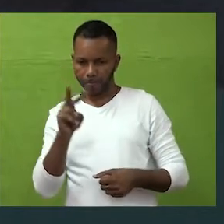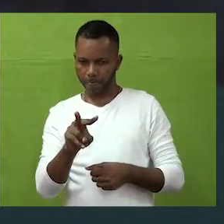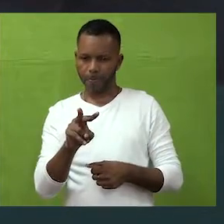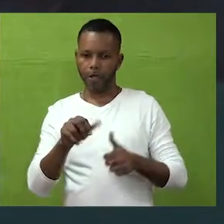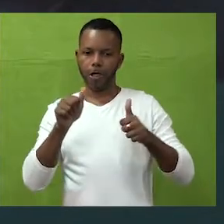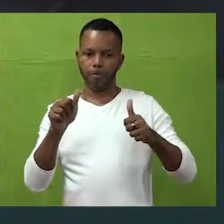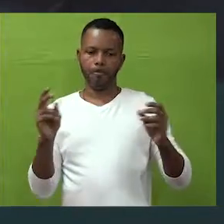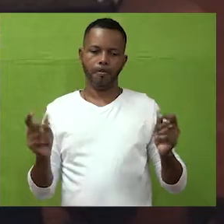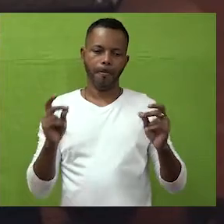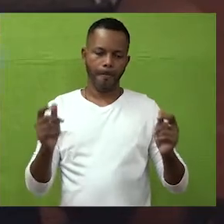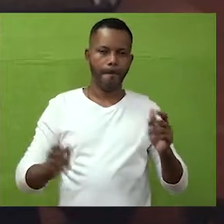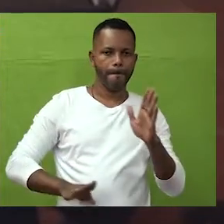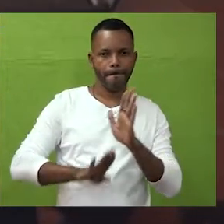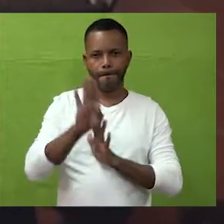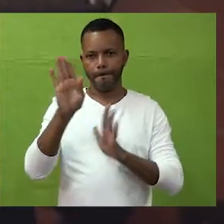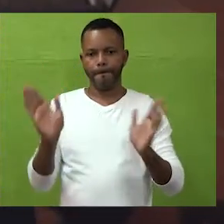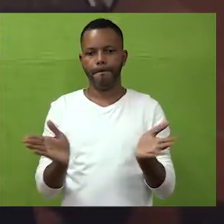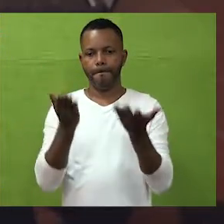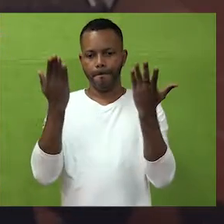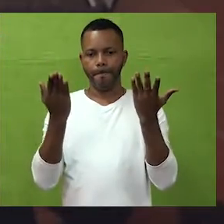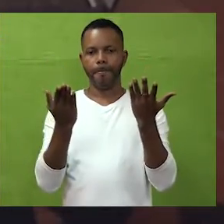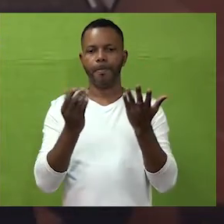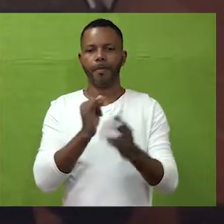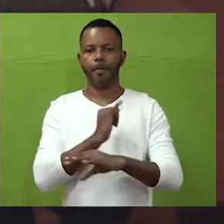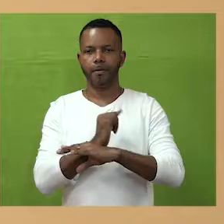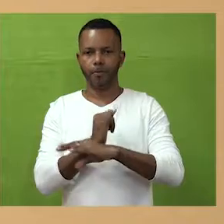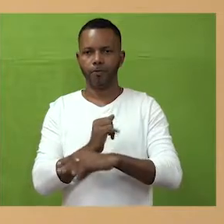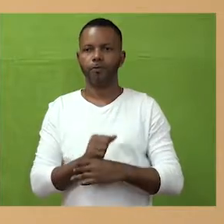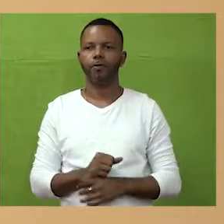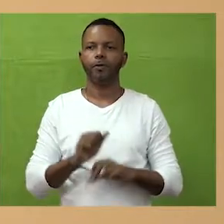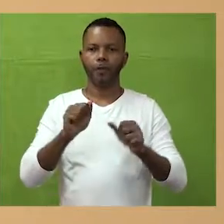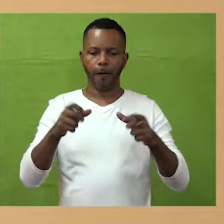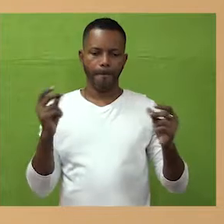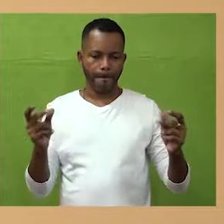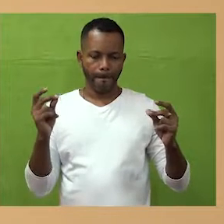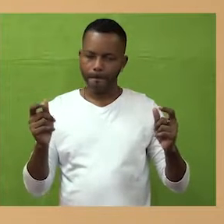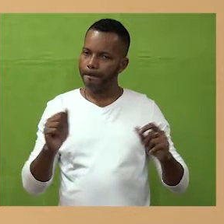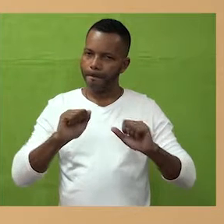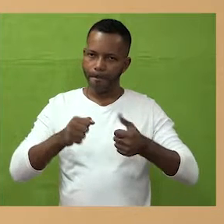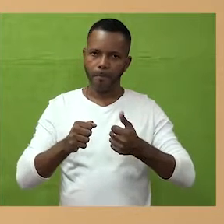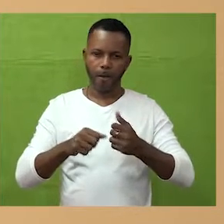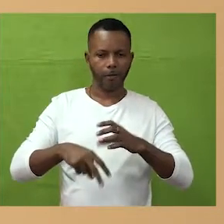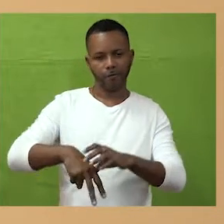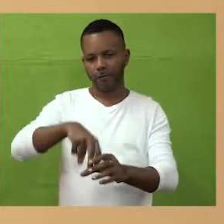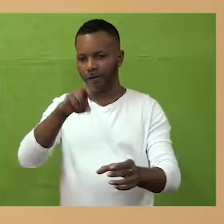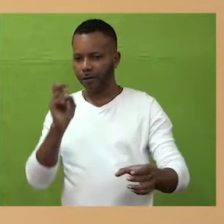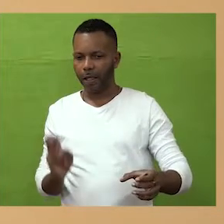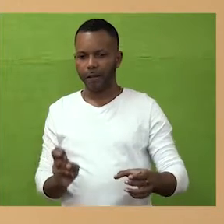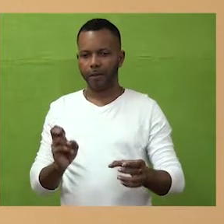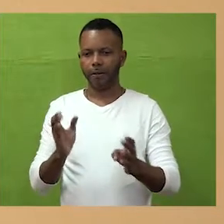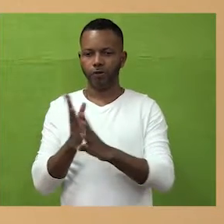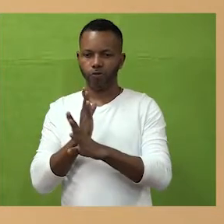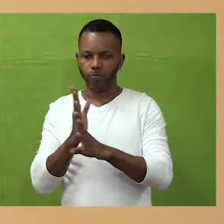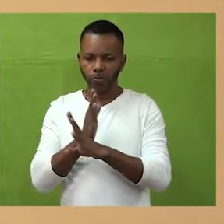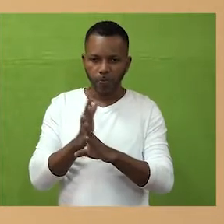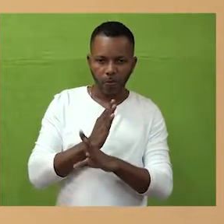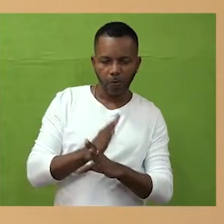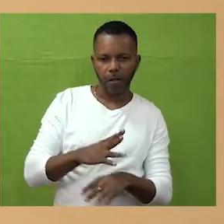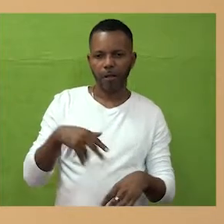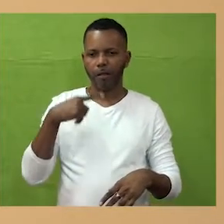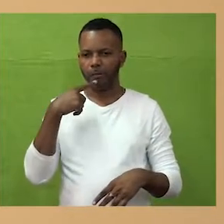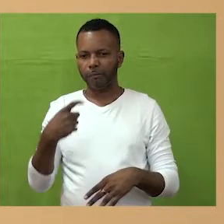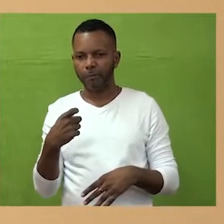apoyar a la institución, podamos realmente evidenciar unas dinámicas más rápidas de cara al mejoramiento de la calidad de la institución y que prontamente